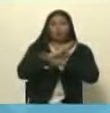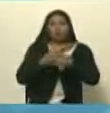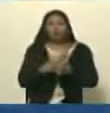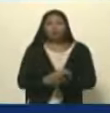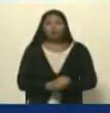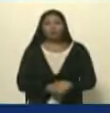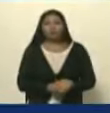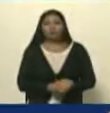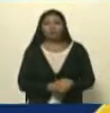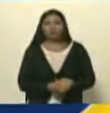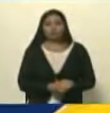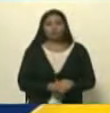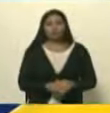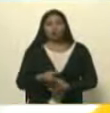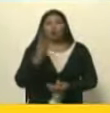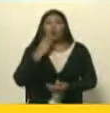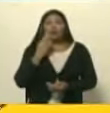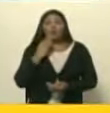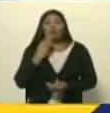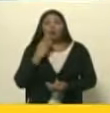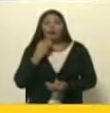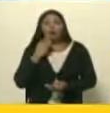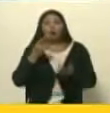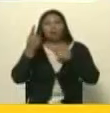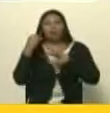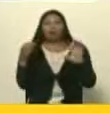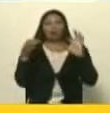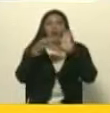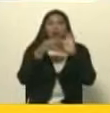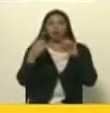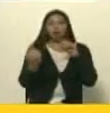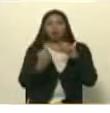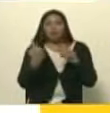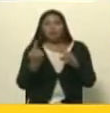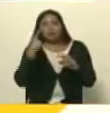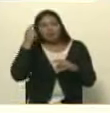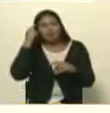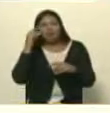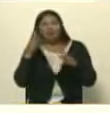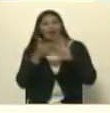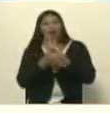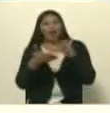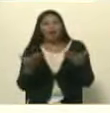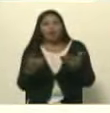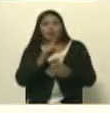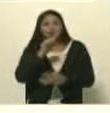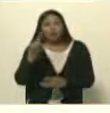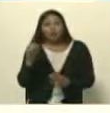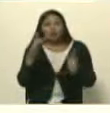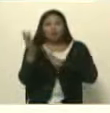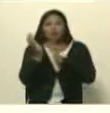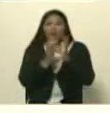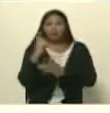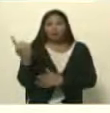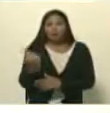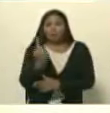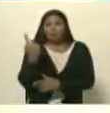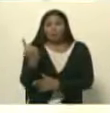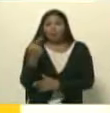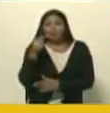Fueron los medios tradicionales los que se vincularon, no solamente el día cuando el 11 de abril, que además